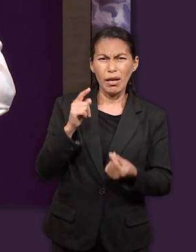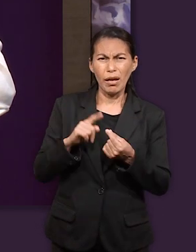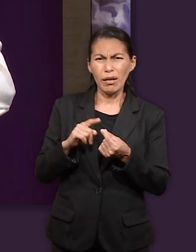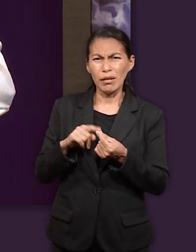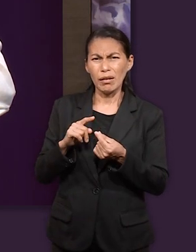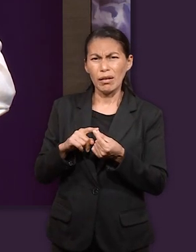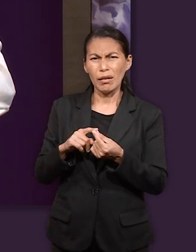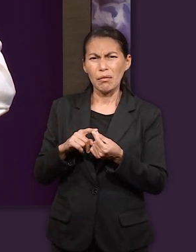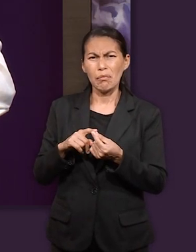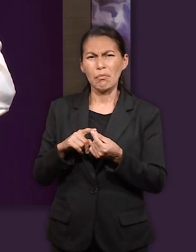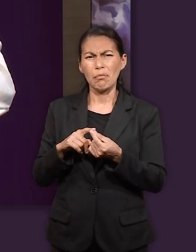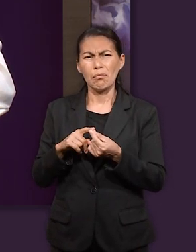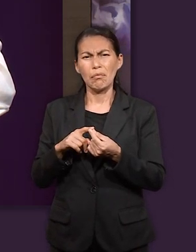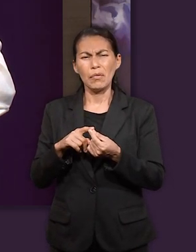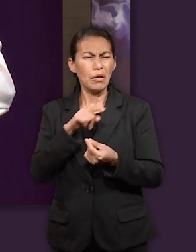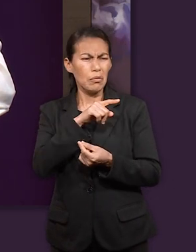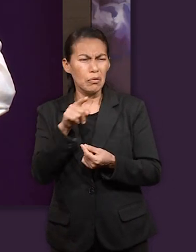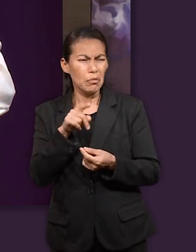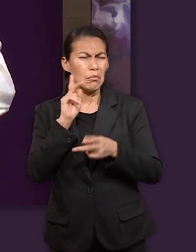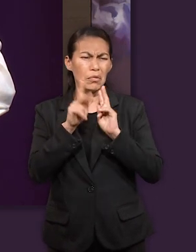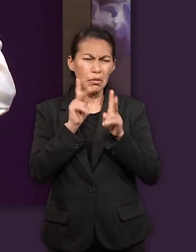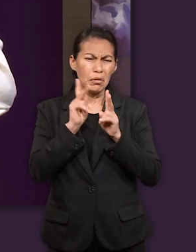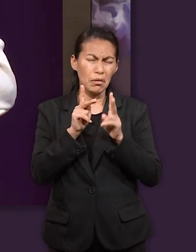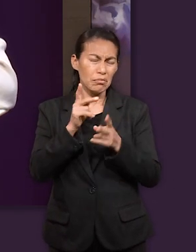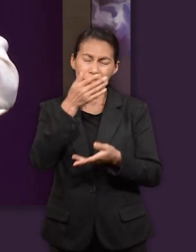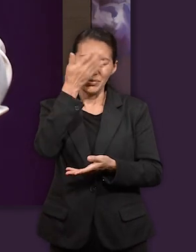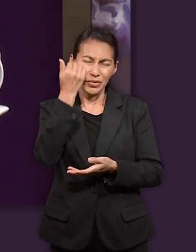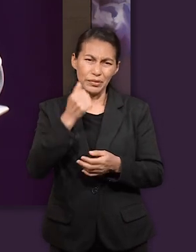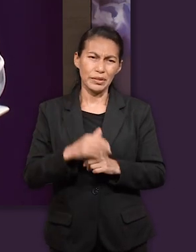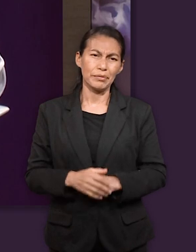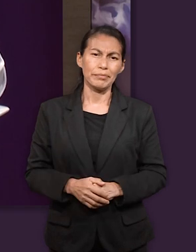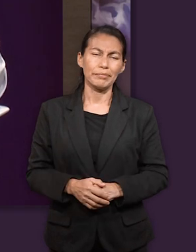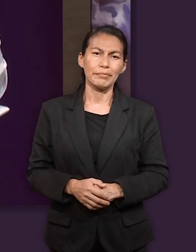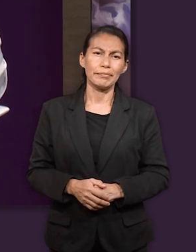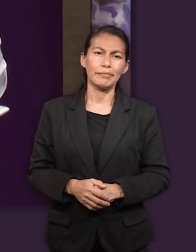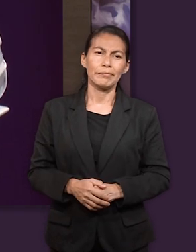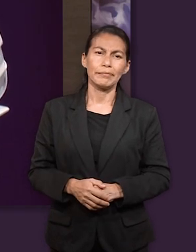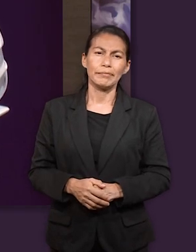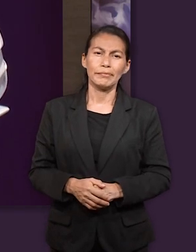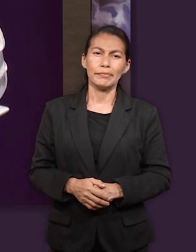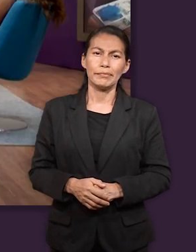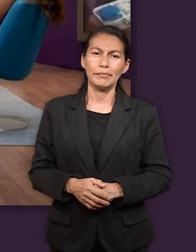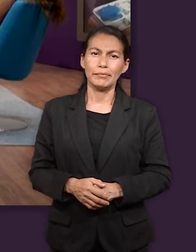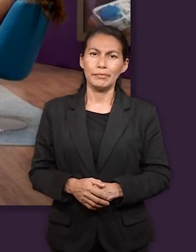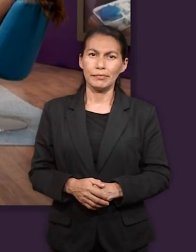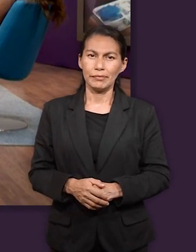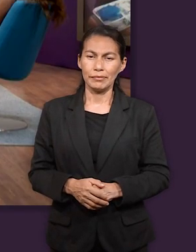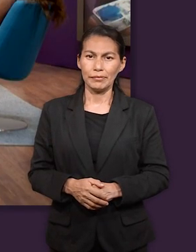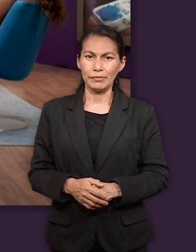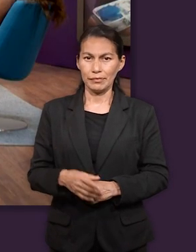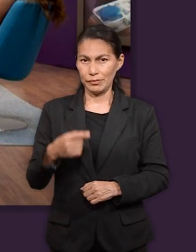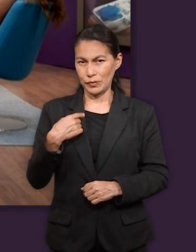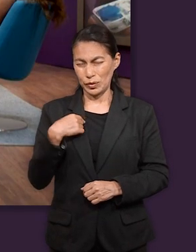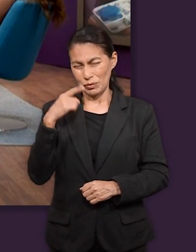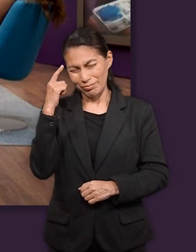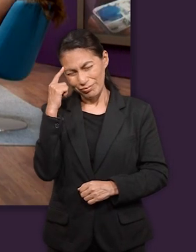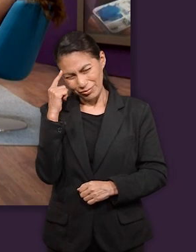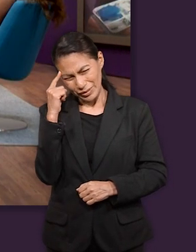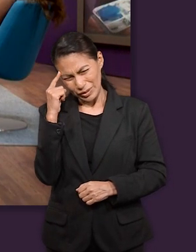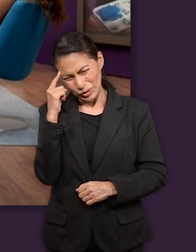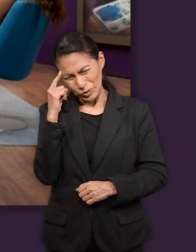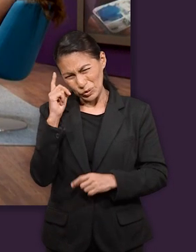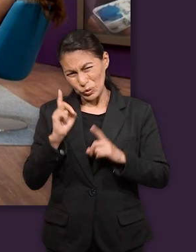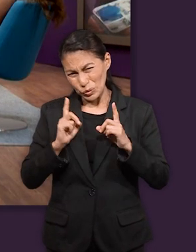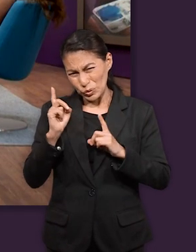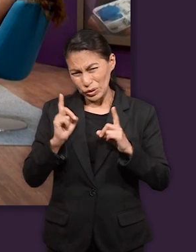persona con la que con la que ellos estaban estaban dialogando a mí me surgió una duda o sea yo me preguntaba pregunto